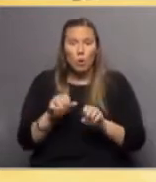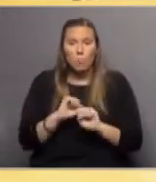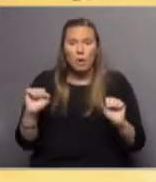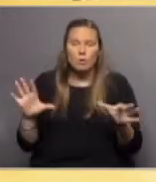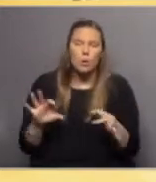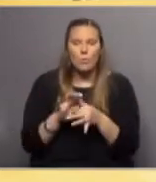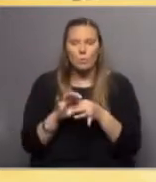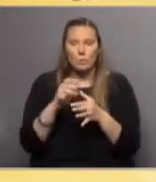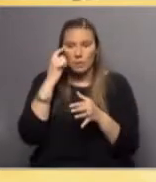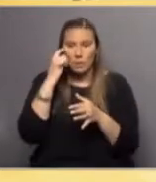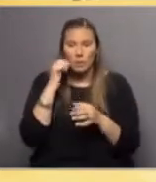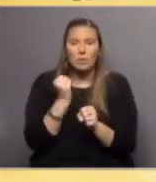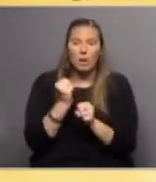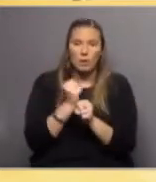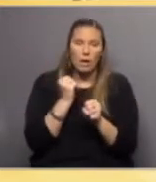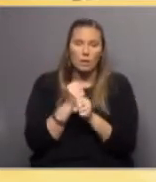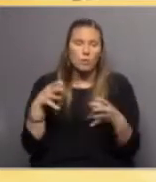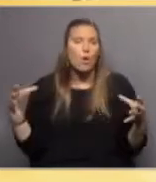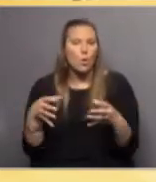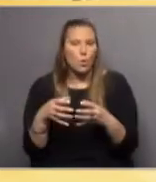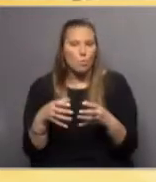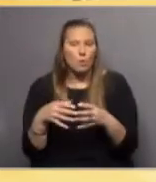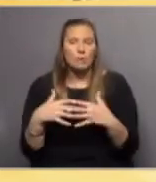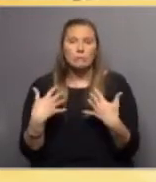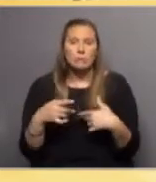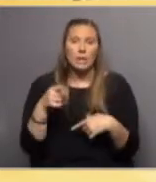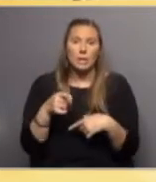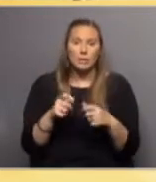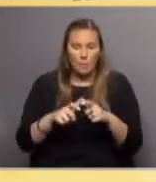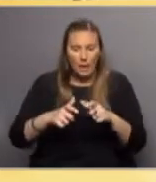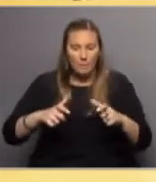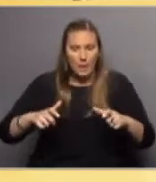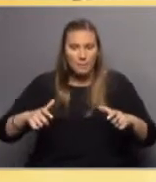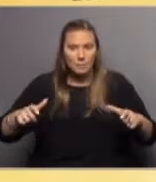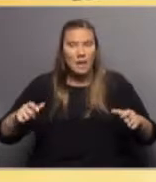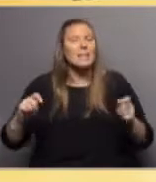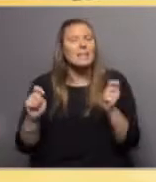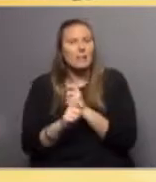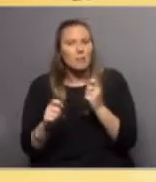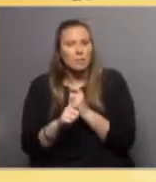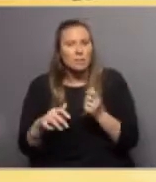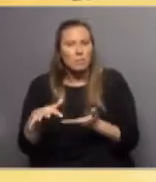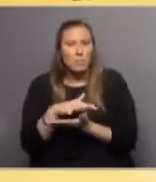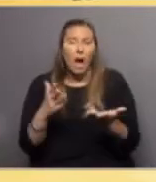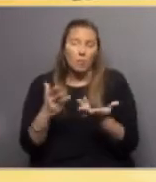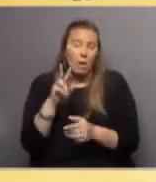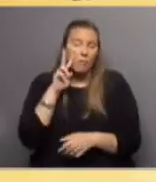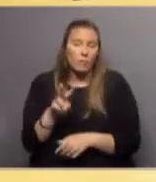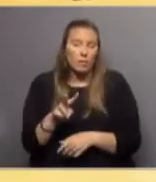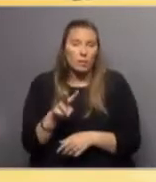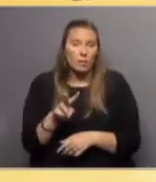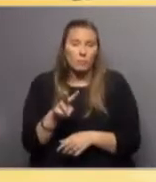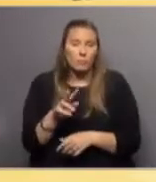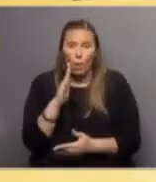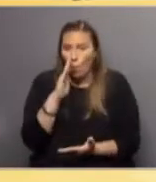de alguna manera y estar trabajando en conjunto también. Totalmente, y en esto de crecer y moverse, en esta parte del informe ahora vamos a ver cuál es el